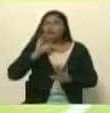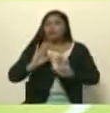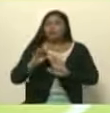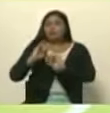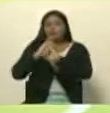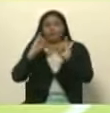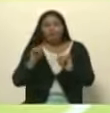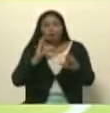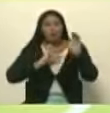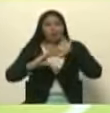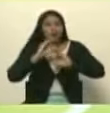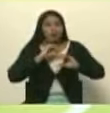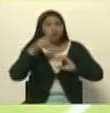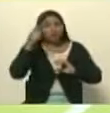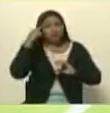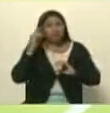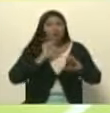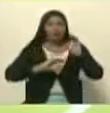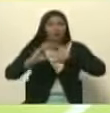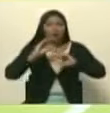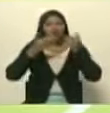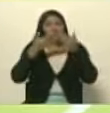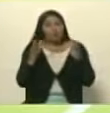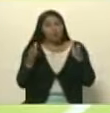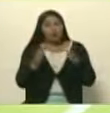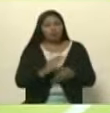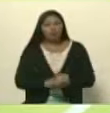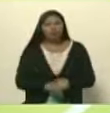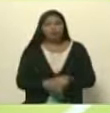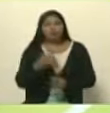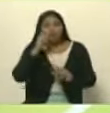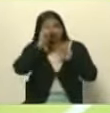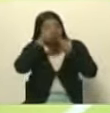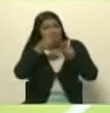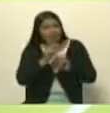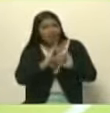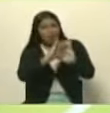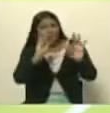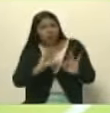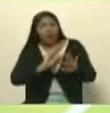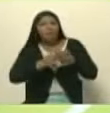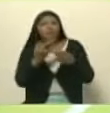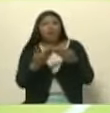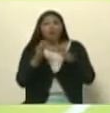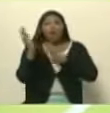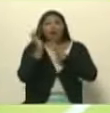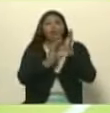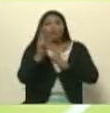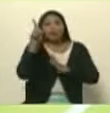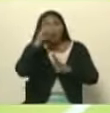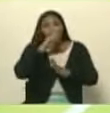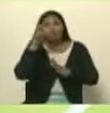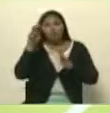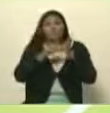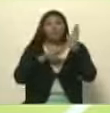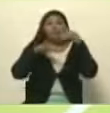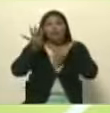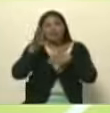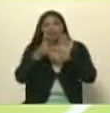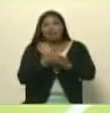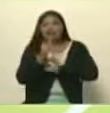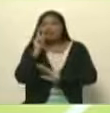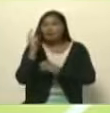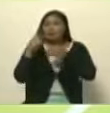hecha a comunicación. Hoy es el Día de la Comunicación Popular. Fue decretada así un abril del año 2015. Nada más y nada menos